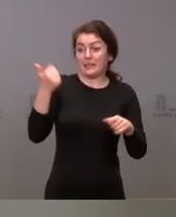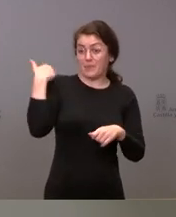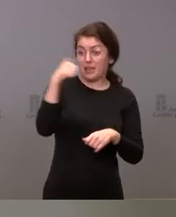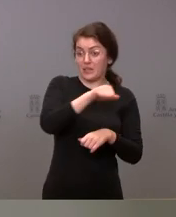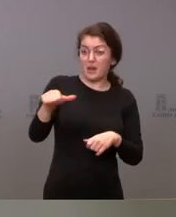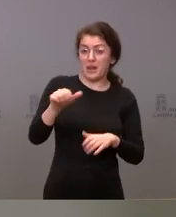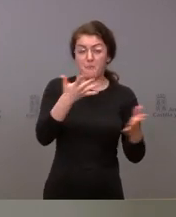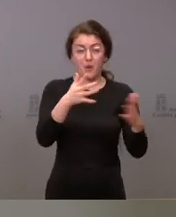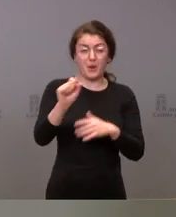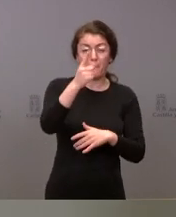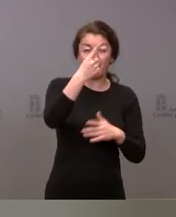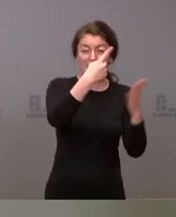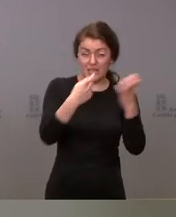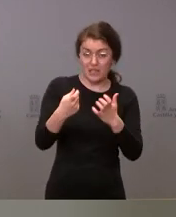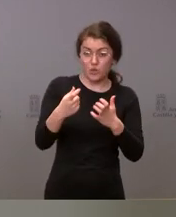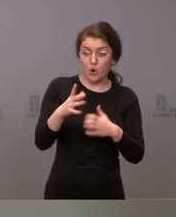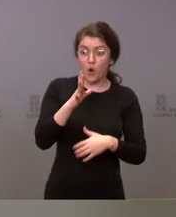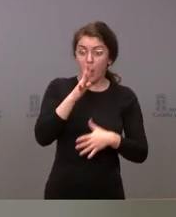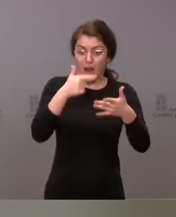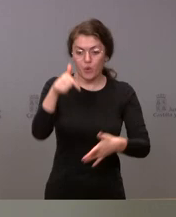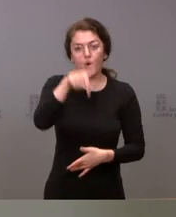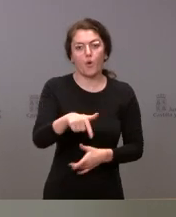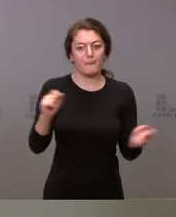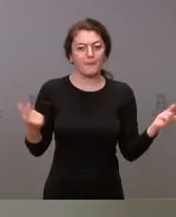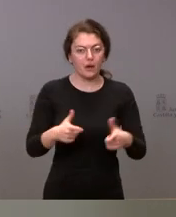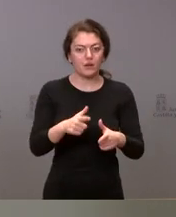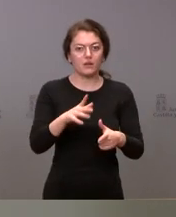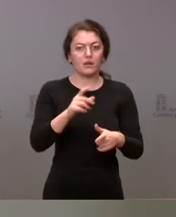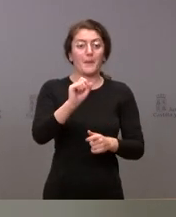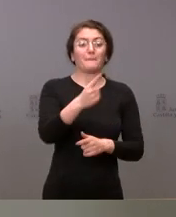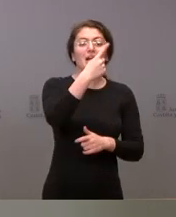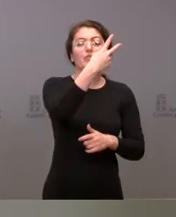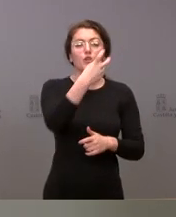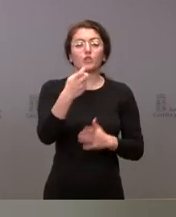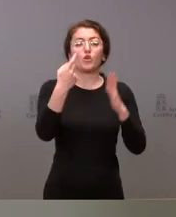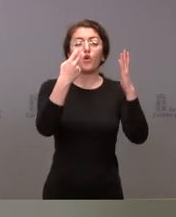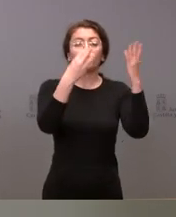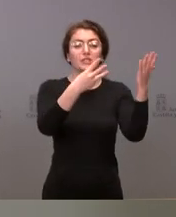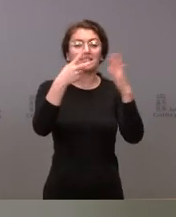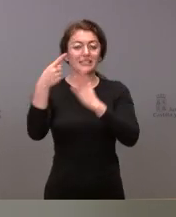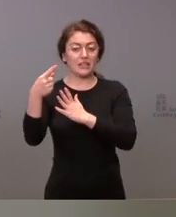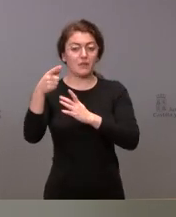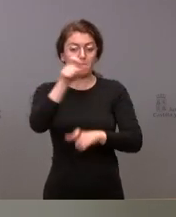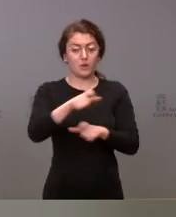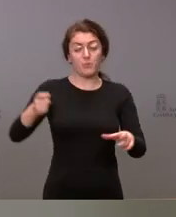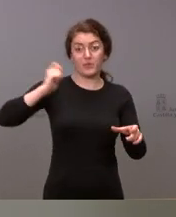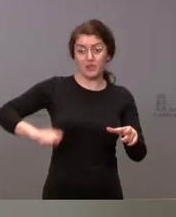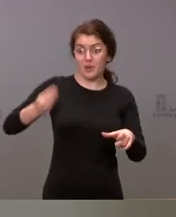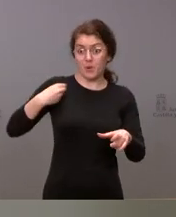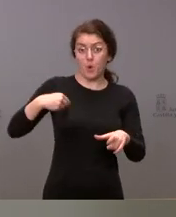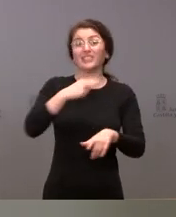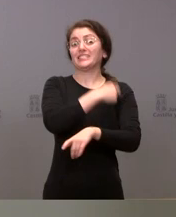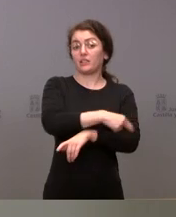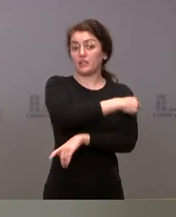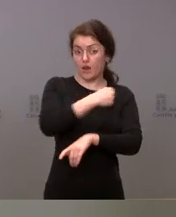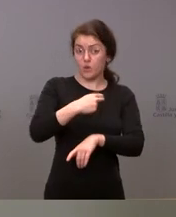alrededor de 1.600, hoy podemos decirles que tenemos 1.286 profesionales de la sanidad con